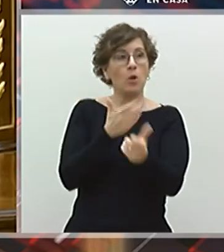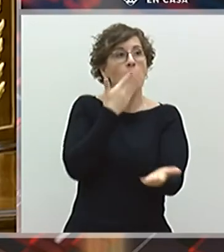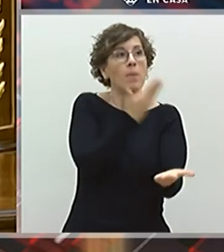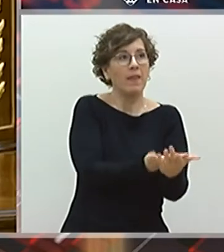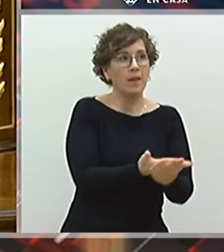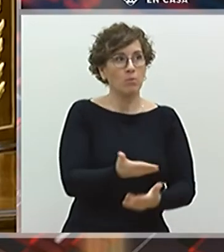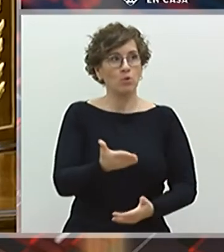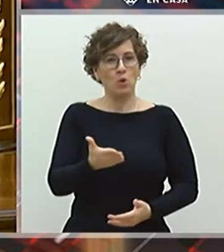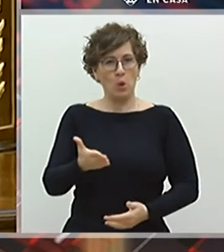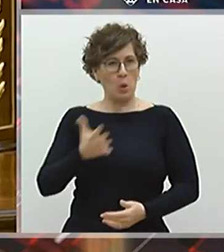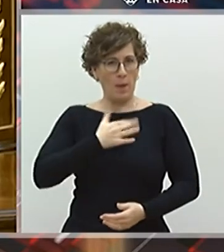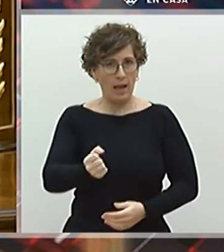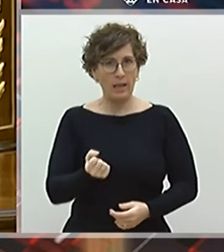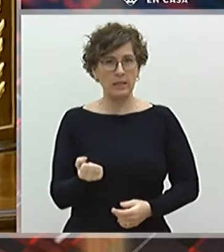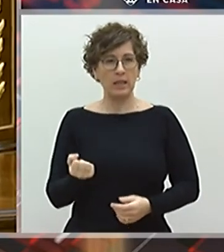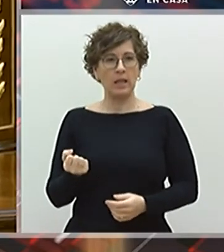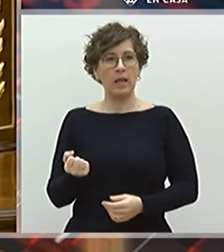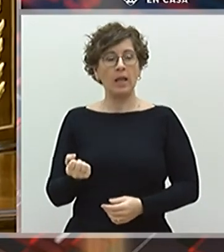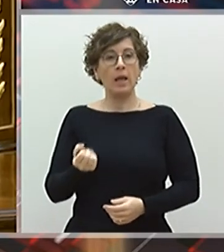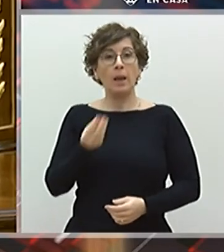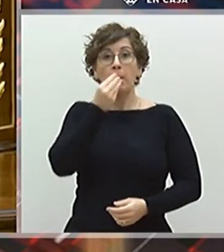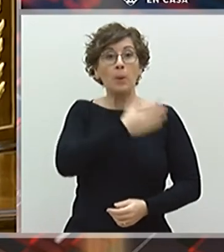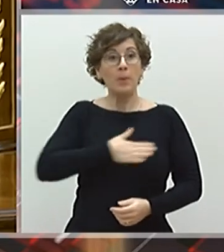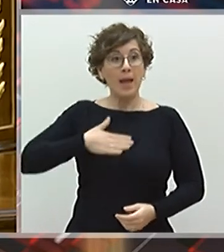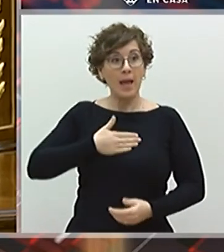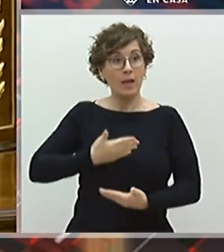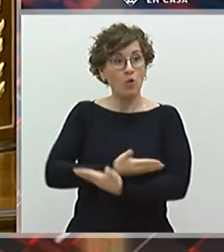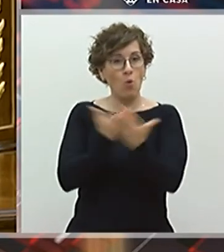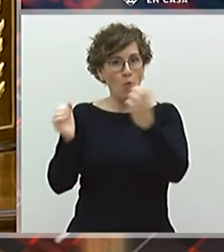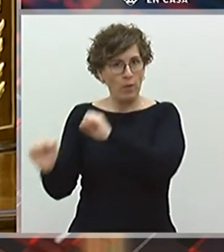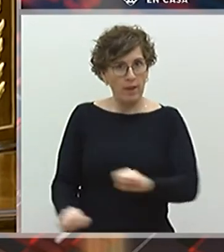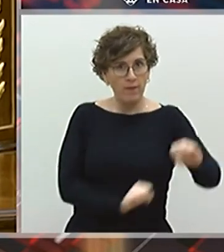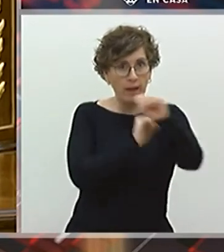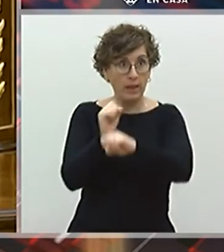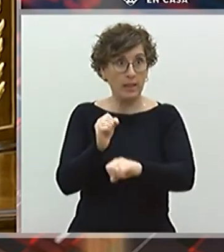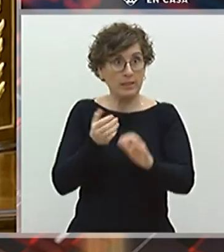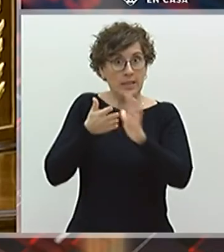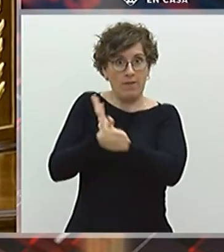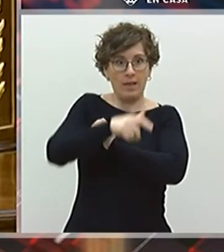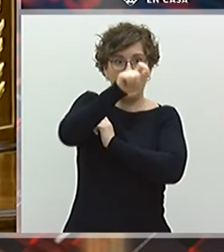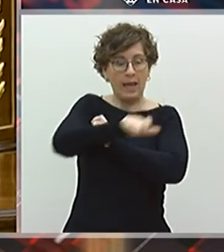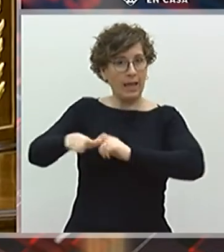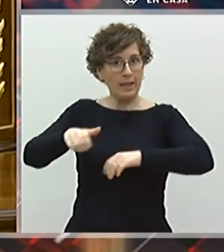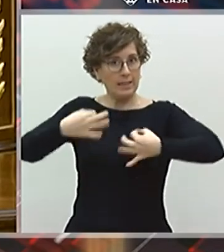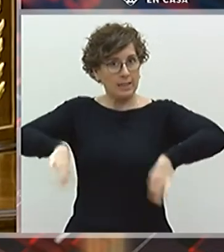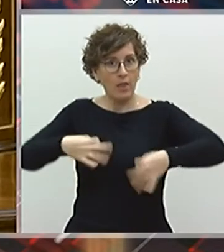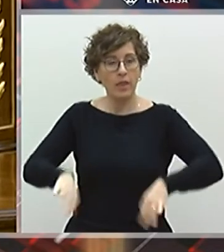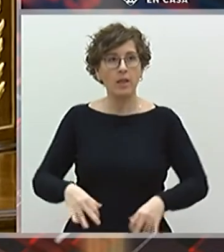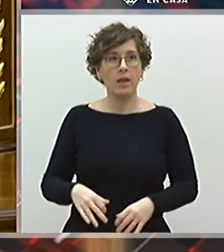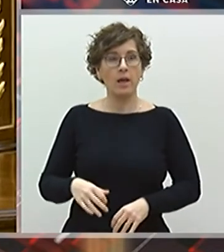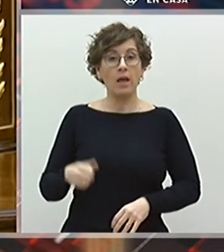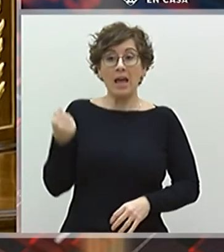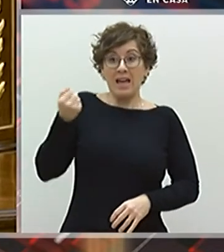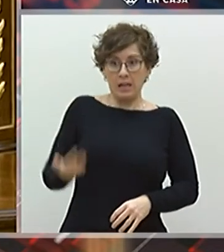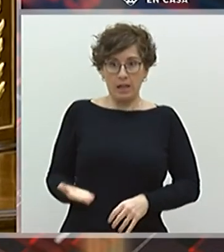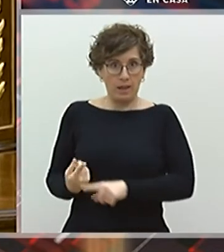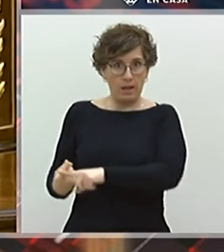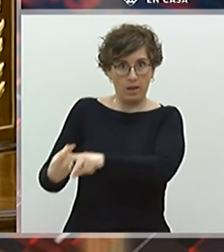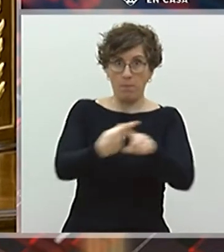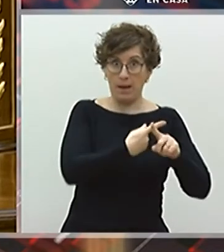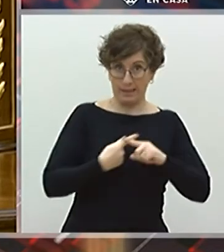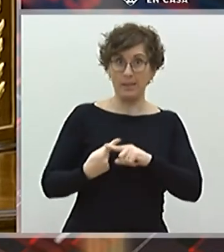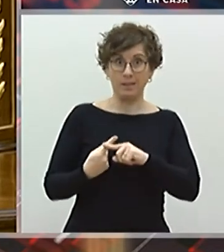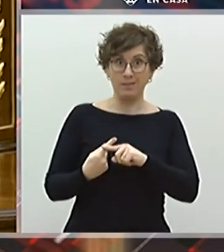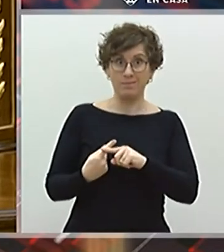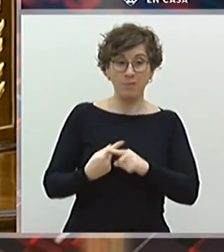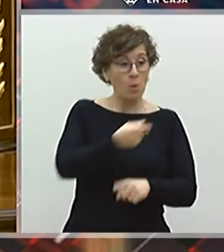el bien común, que esto es la defensa de lo público, de la gente sencilla, repartir la riqueza sobre todo. Pero